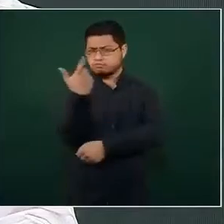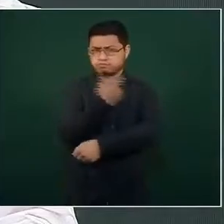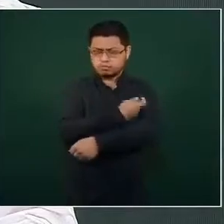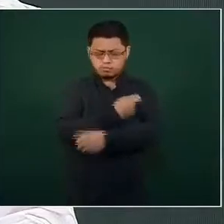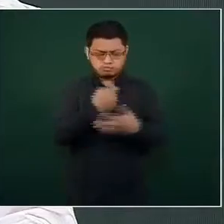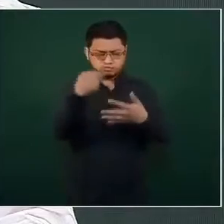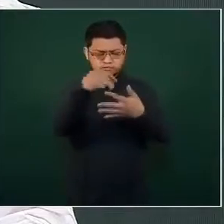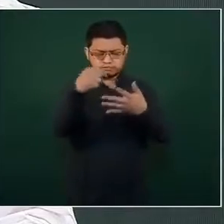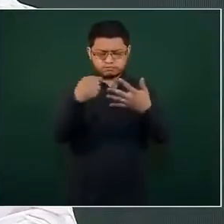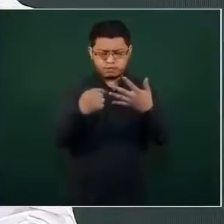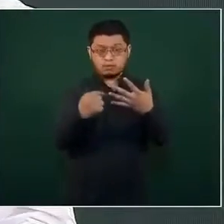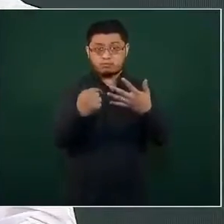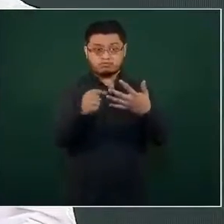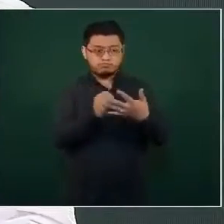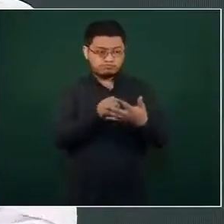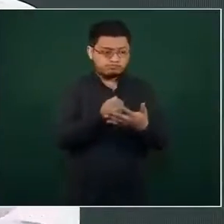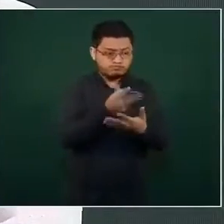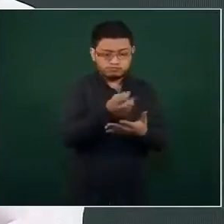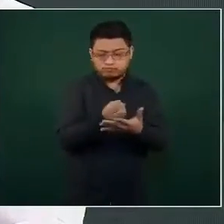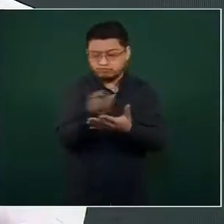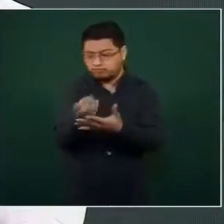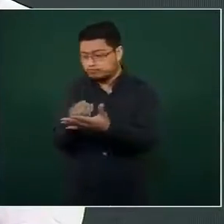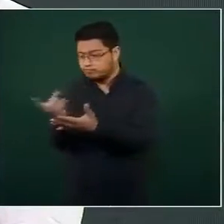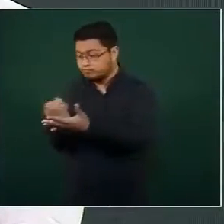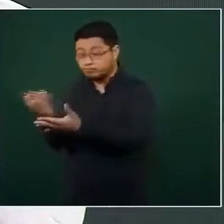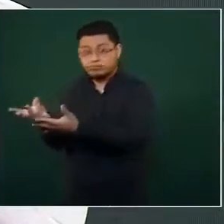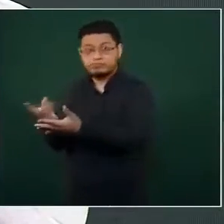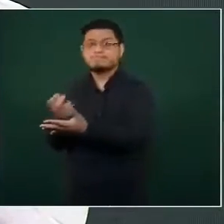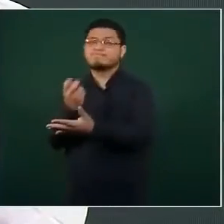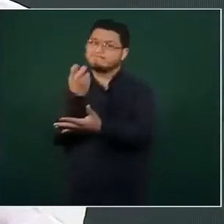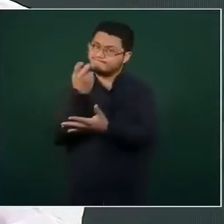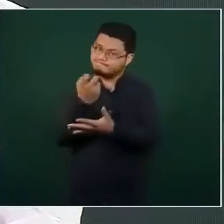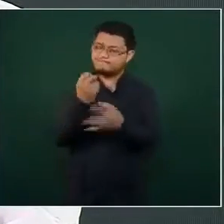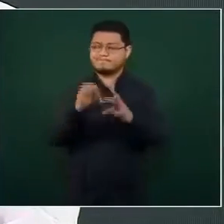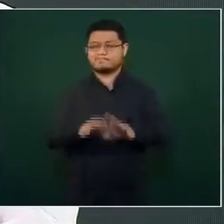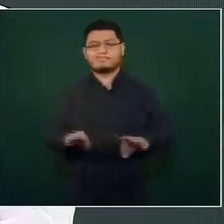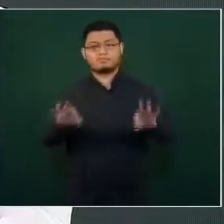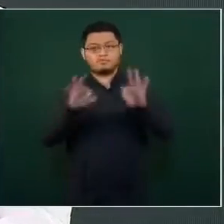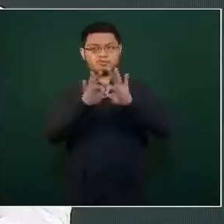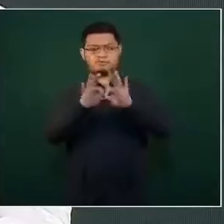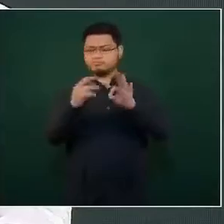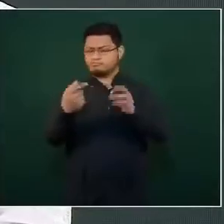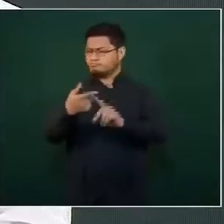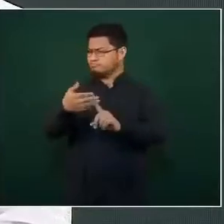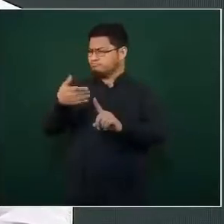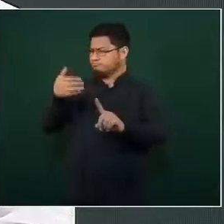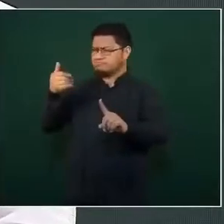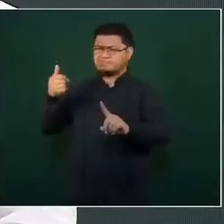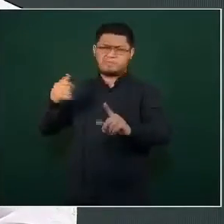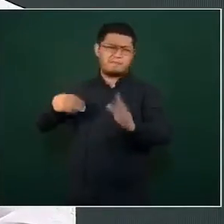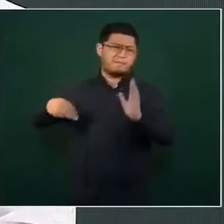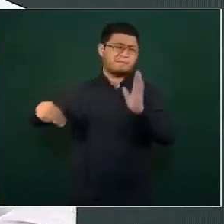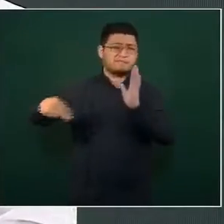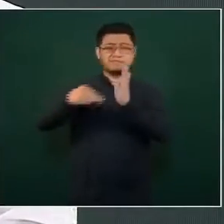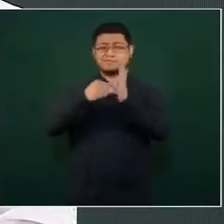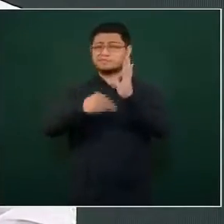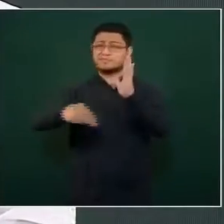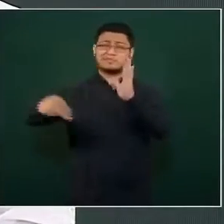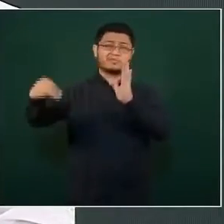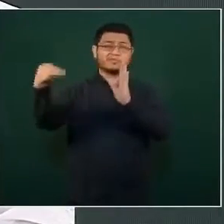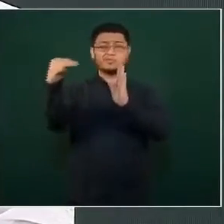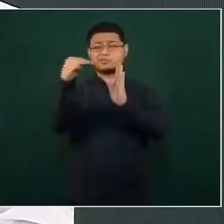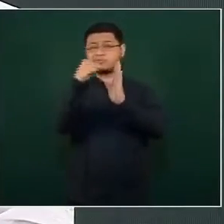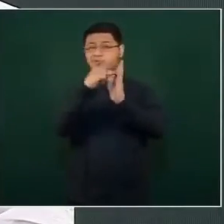toda la logística y la distribución. Estamos hablando de millones de dosis.